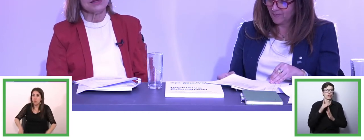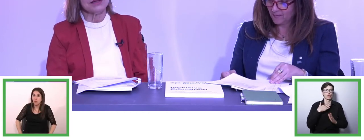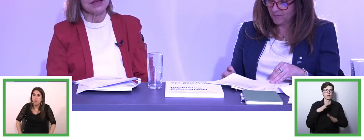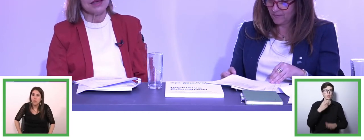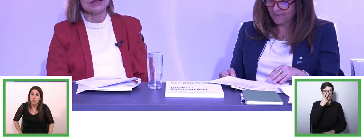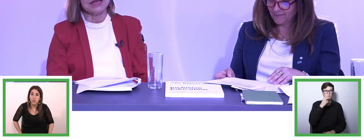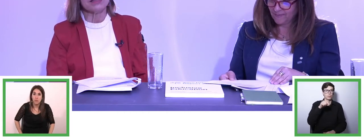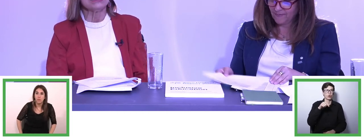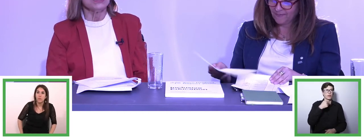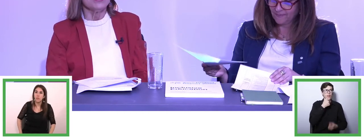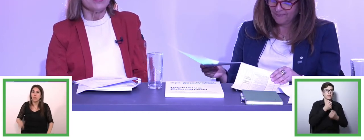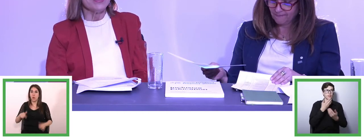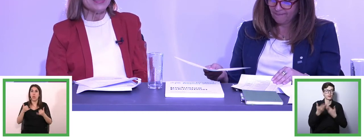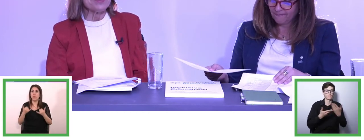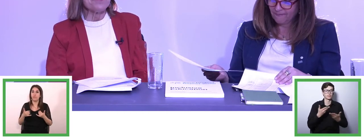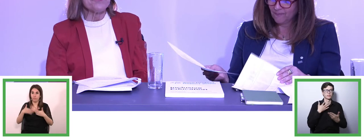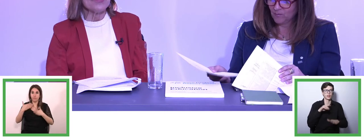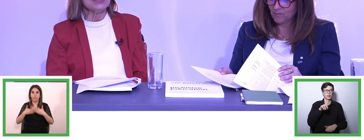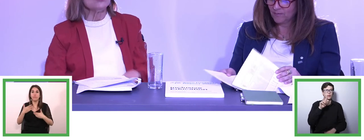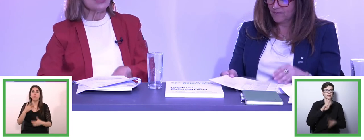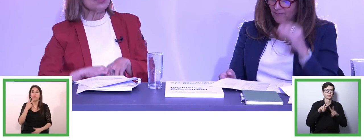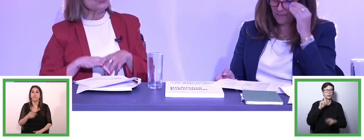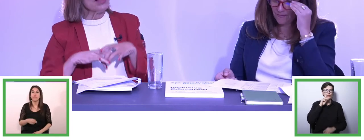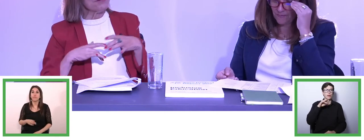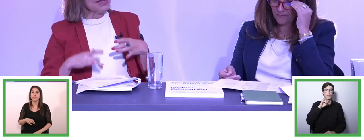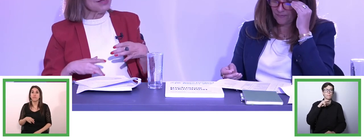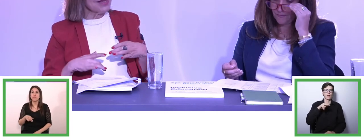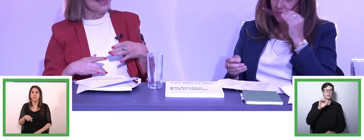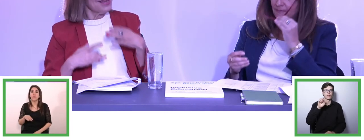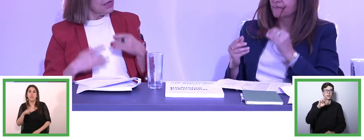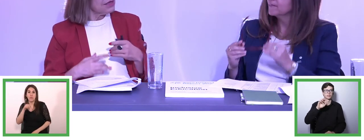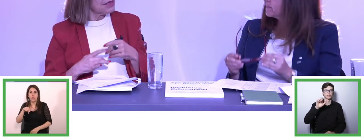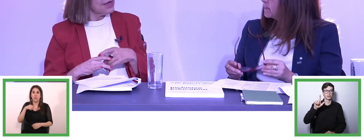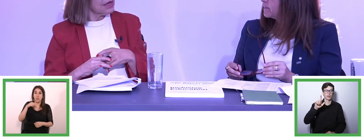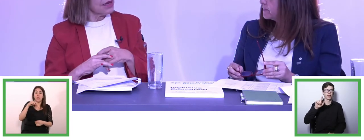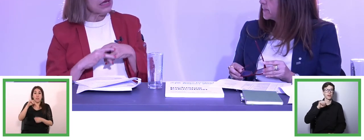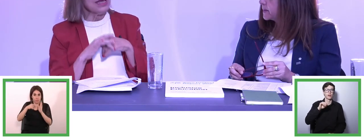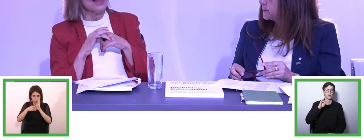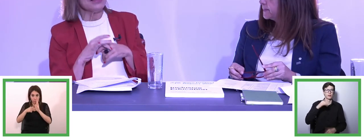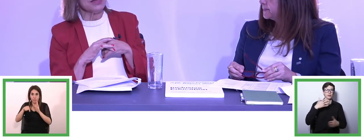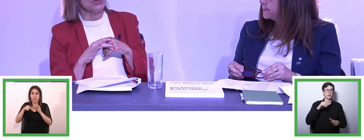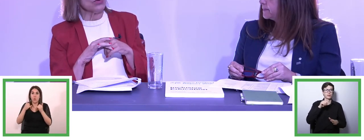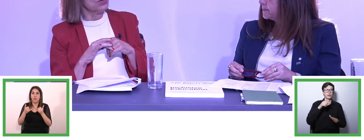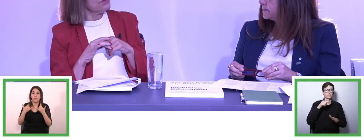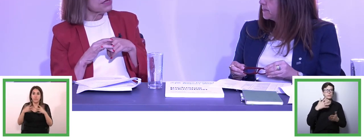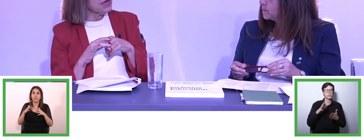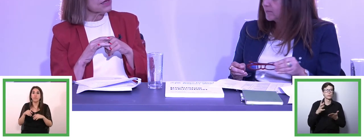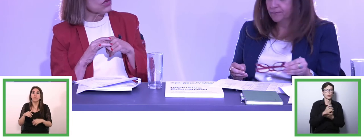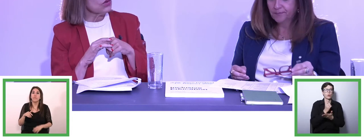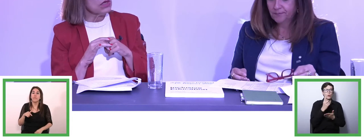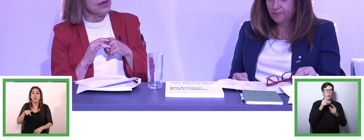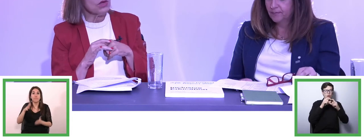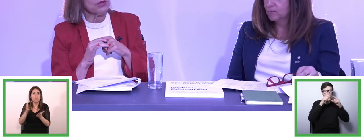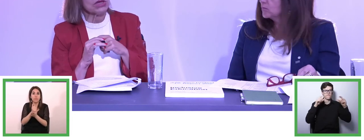Martin Esle y quiero quedarme con una frase que él dice una frase